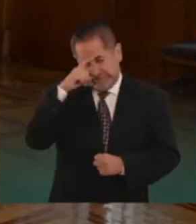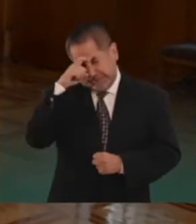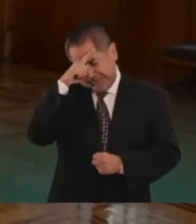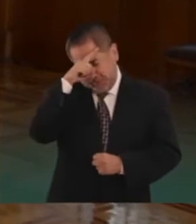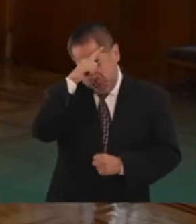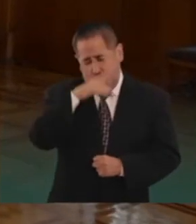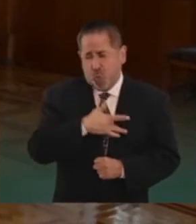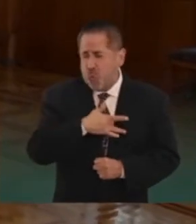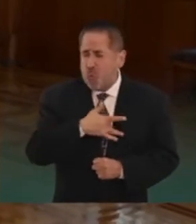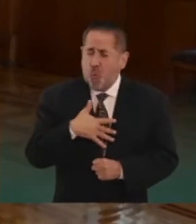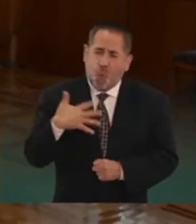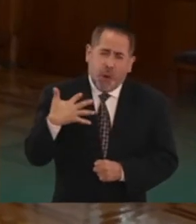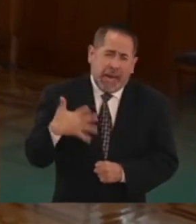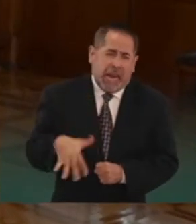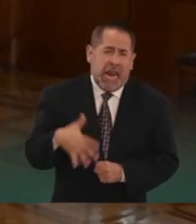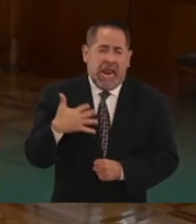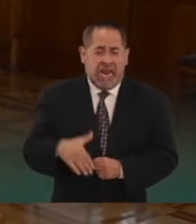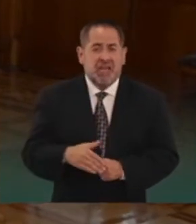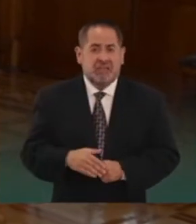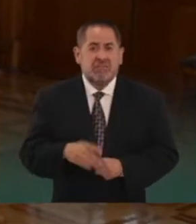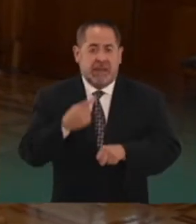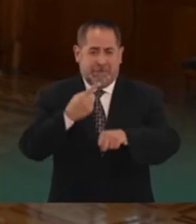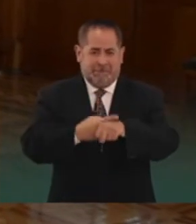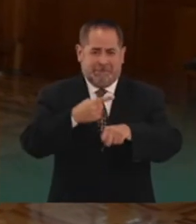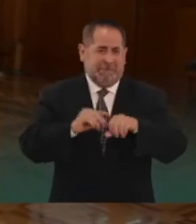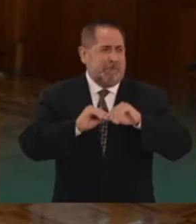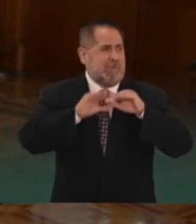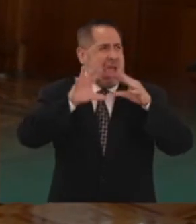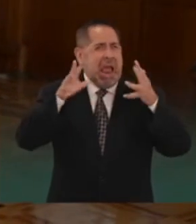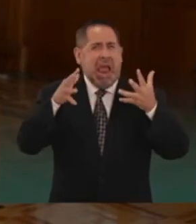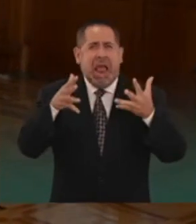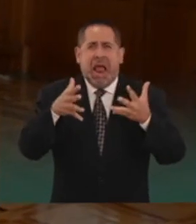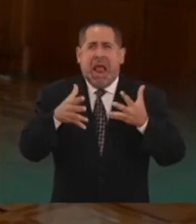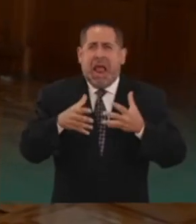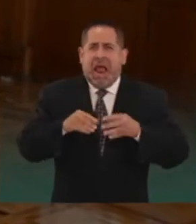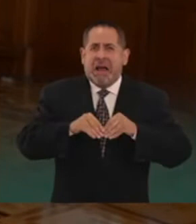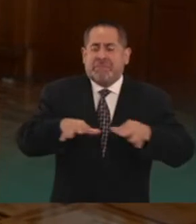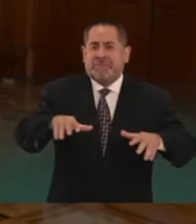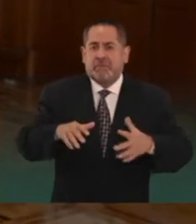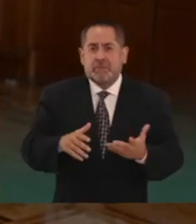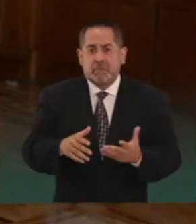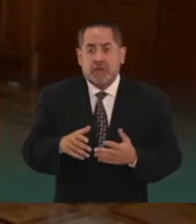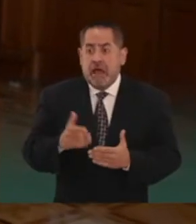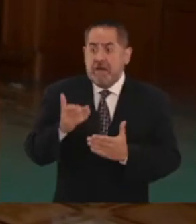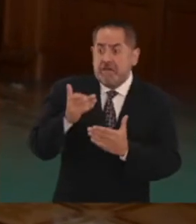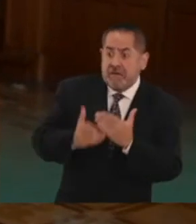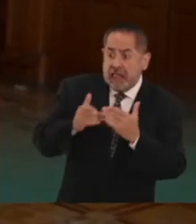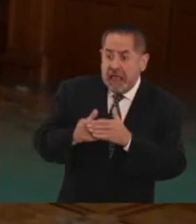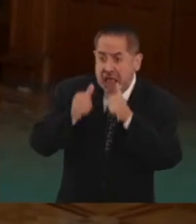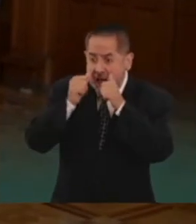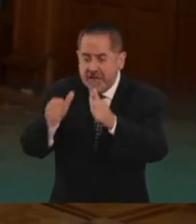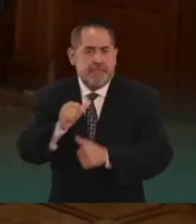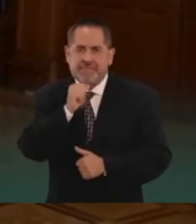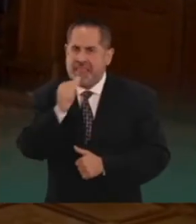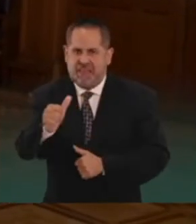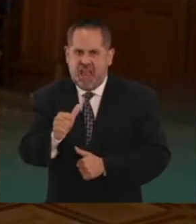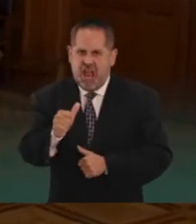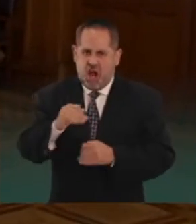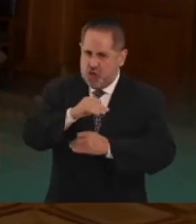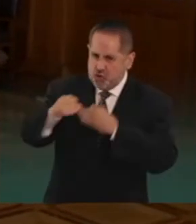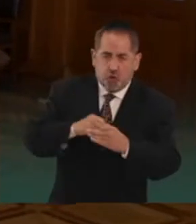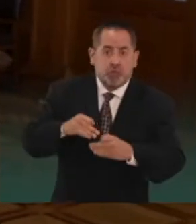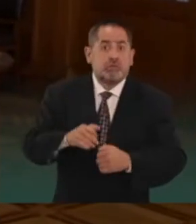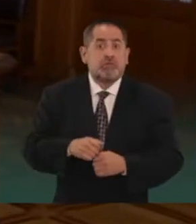muy dolorosa. Estamos enfrentando la pandemia. Pero nadie se ha quedado sin atención. Ya se